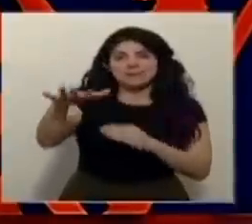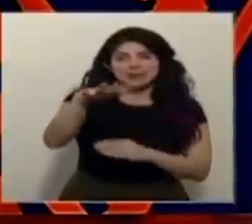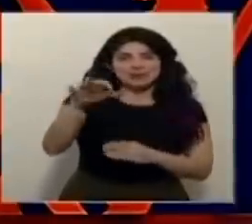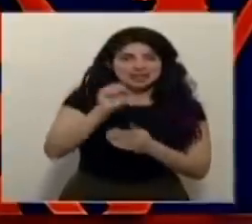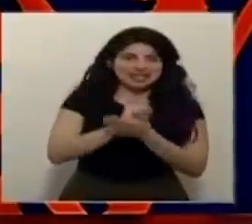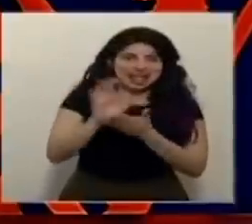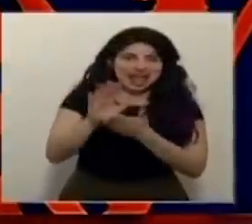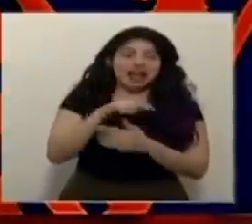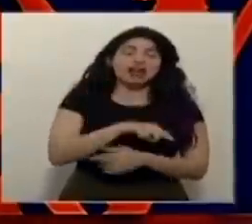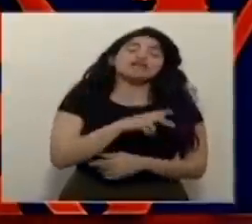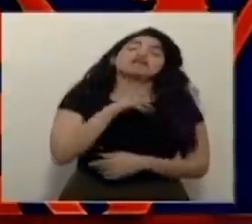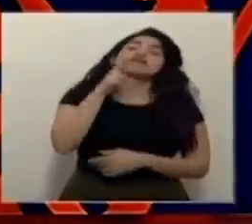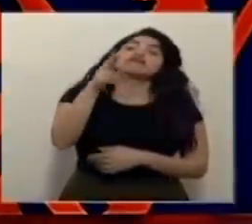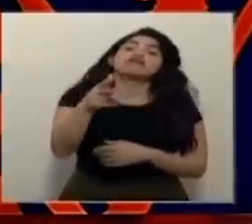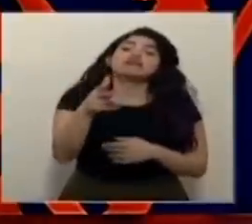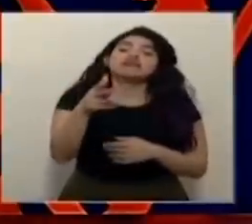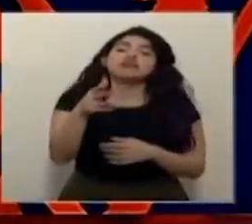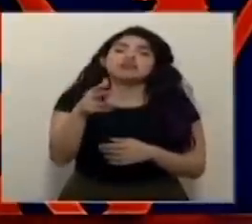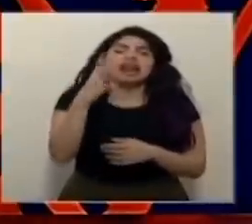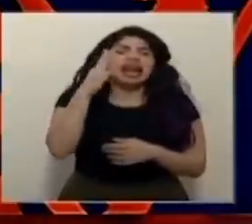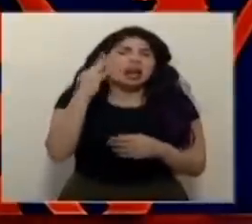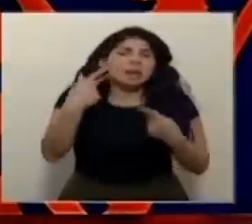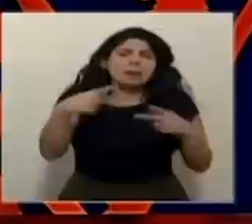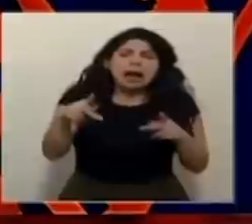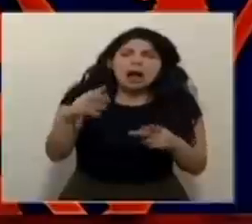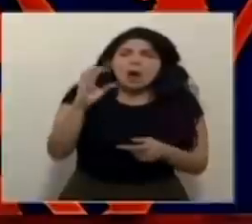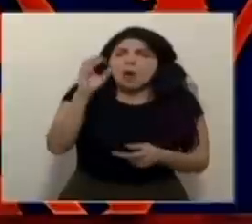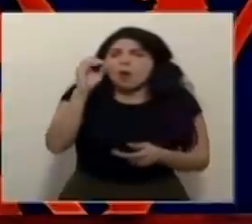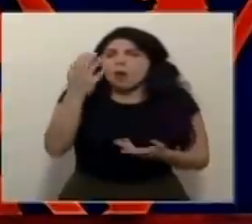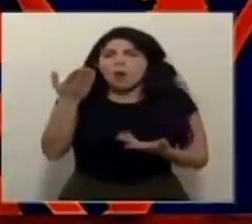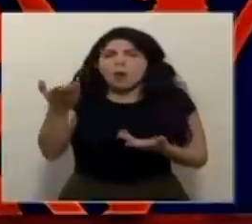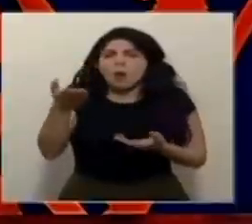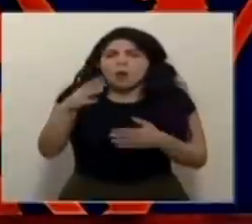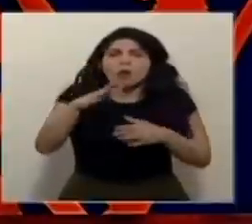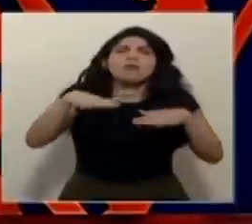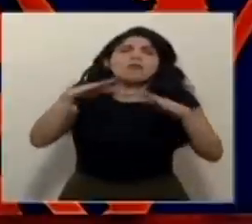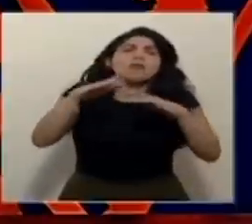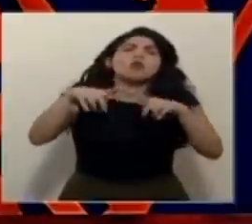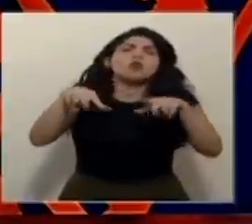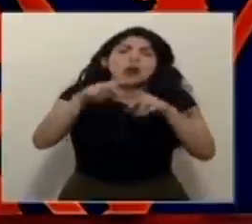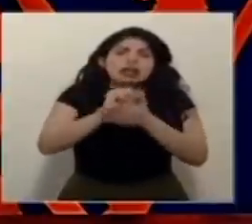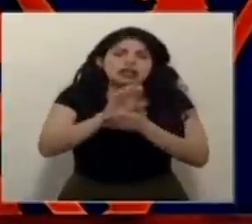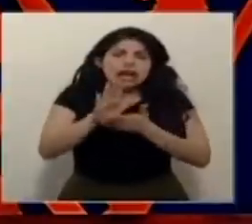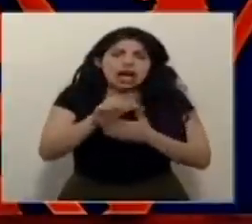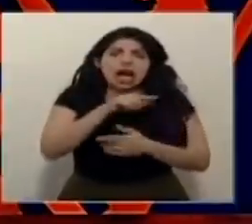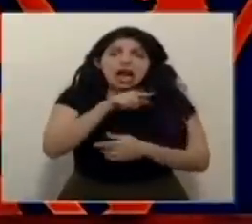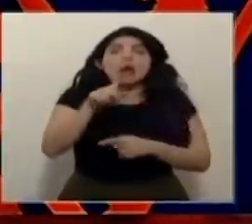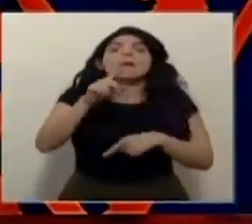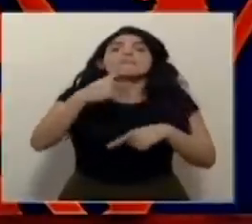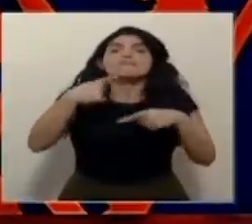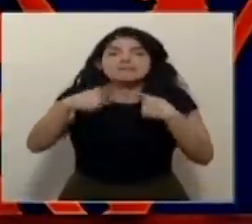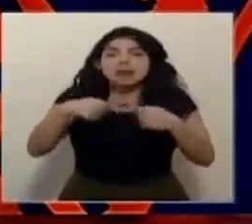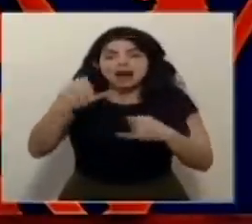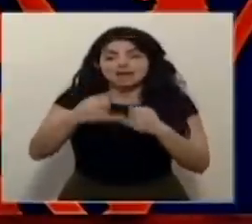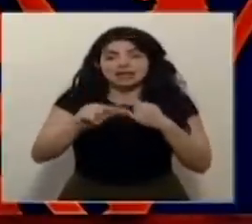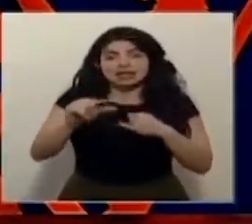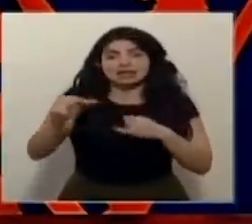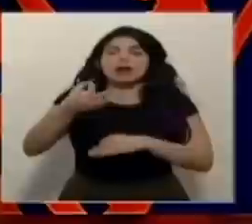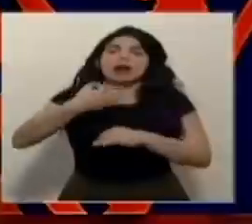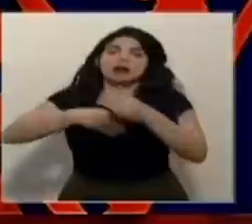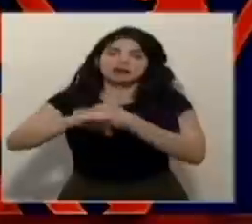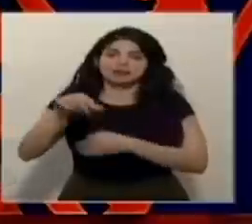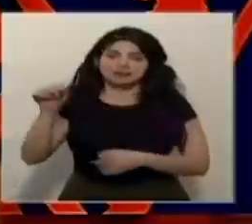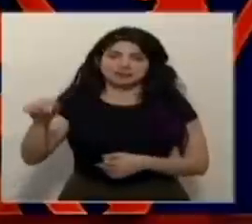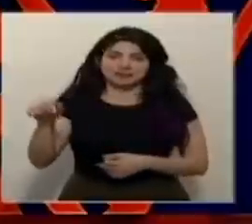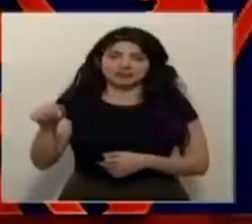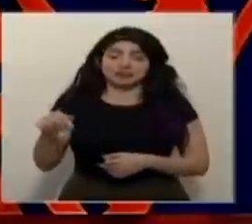ahí, y estaba, creo que de paseo, estaba en la zona de San Carlos, y él va a cubrir este fin de semana. Y entre